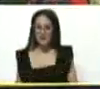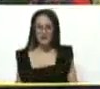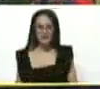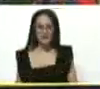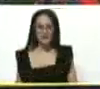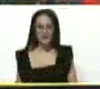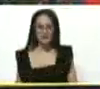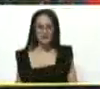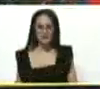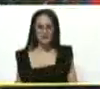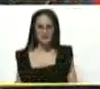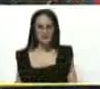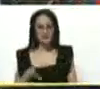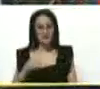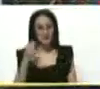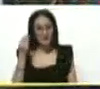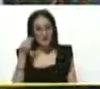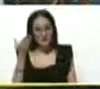¿Qué tal?